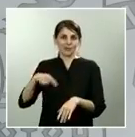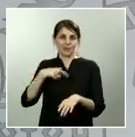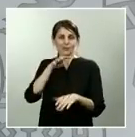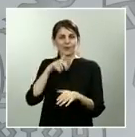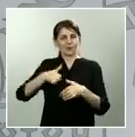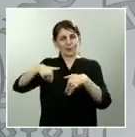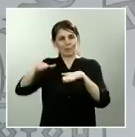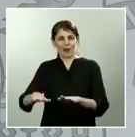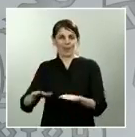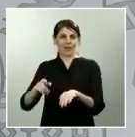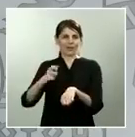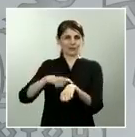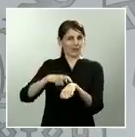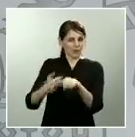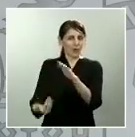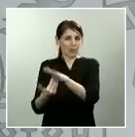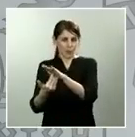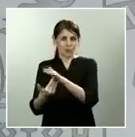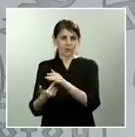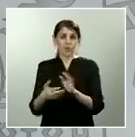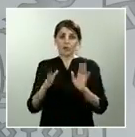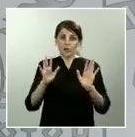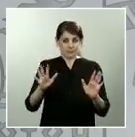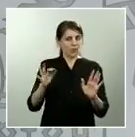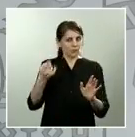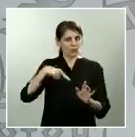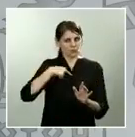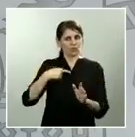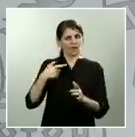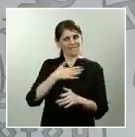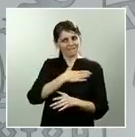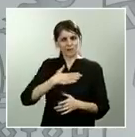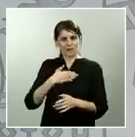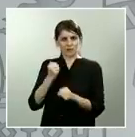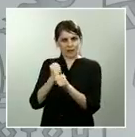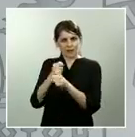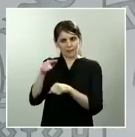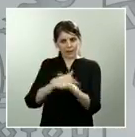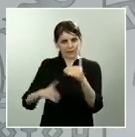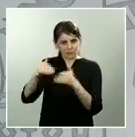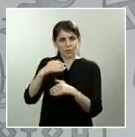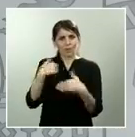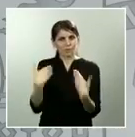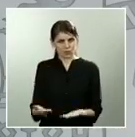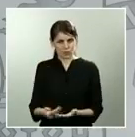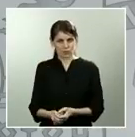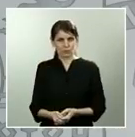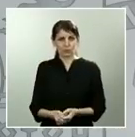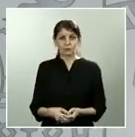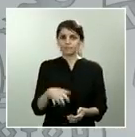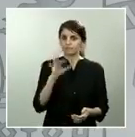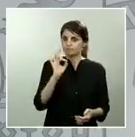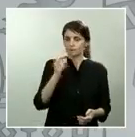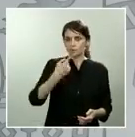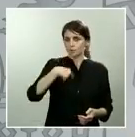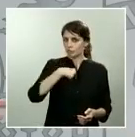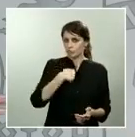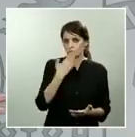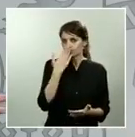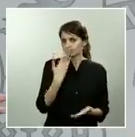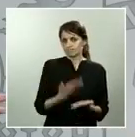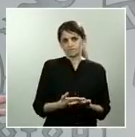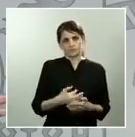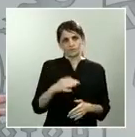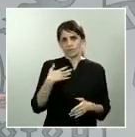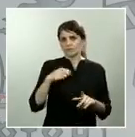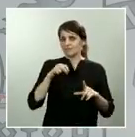El gobierno progresista de España es un gobierno que hace de la transparencia su bandera y que siempre, y lo están ustedes viendo